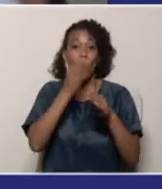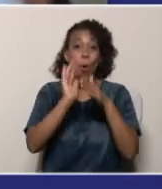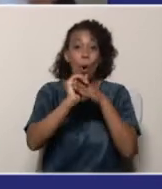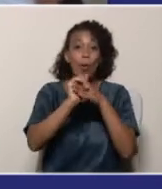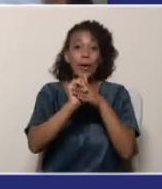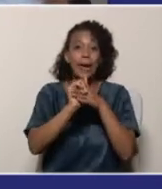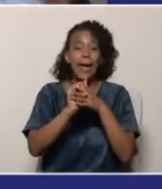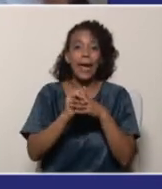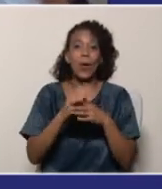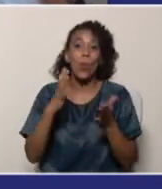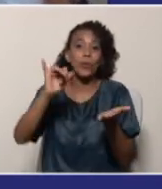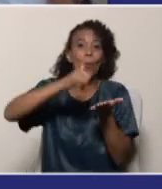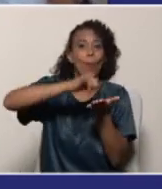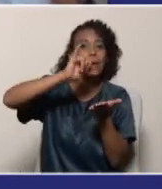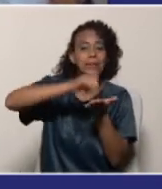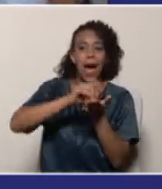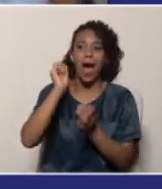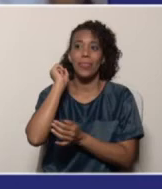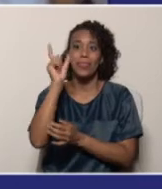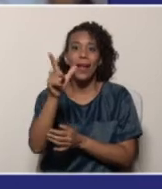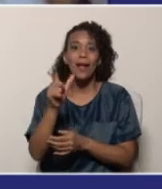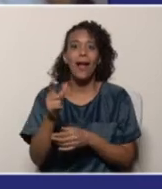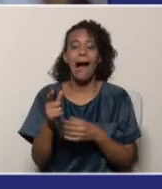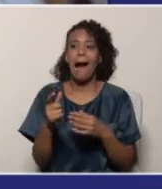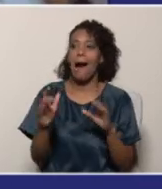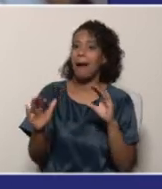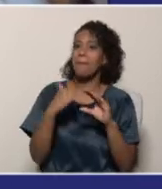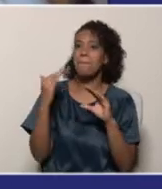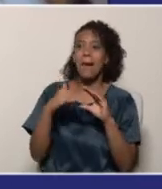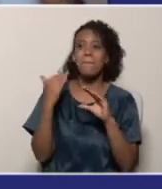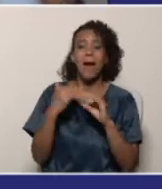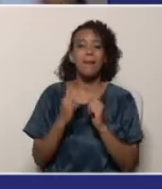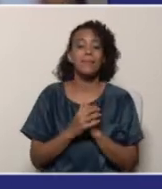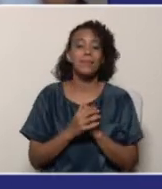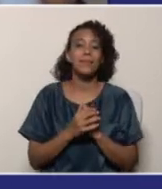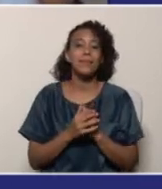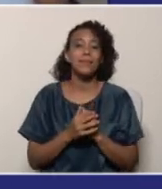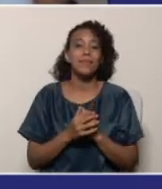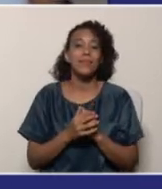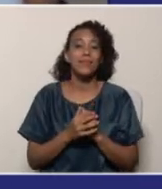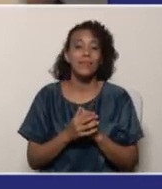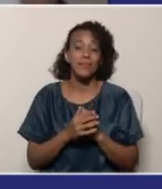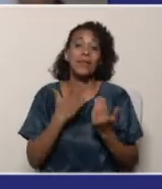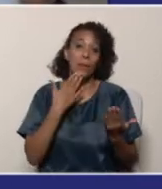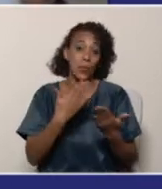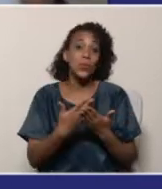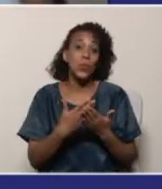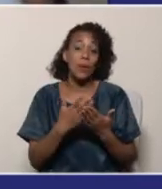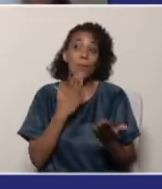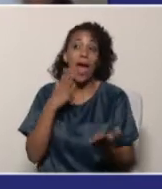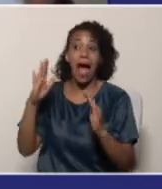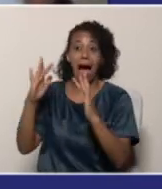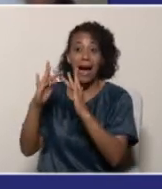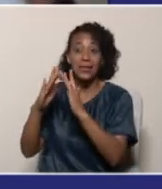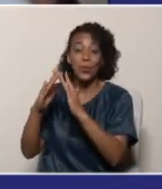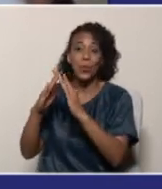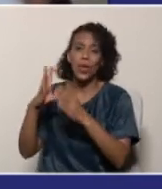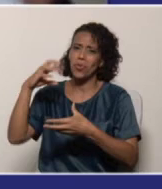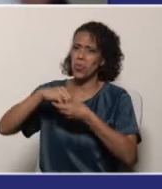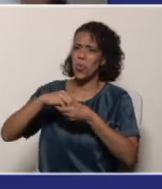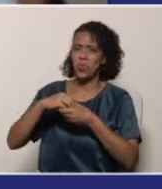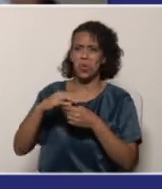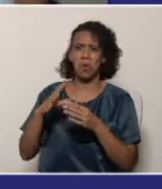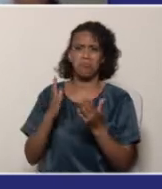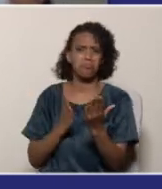clases online e incluso WhatsApp, que ha sido una super plataforma establecida por el gobierno. Entendí que quedarme en casa por el distanciamiento social no